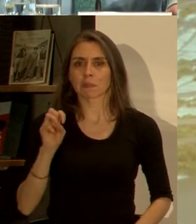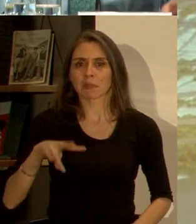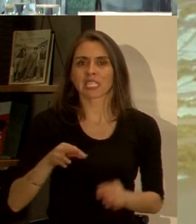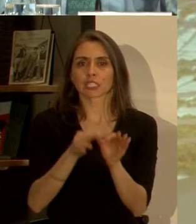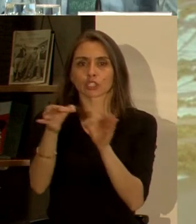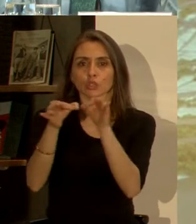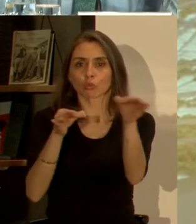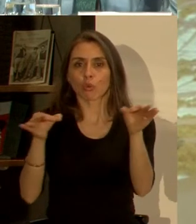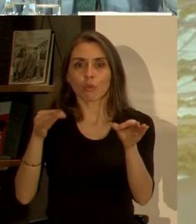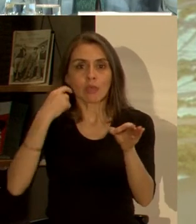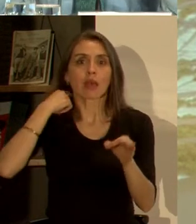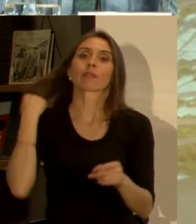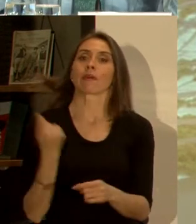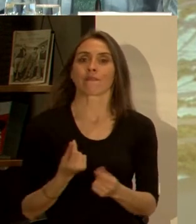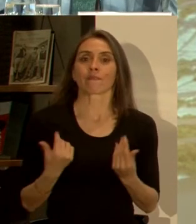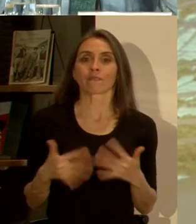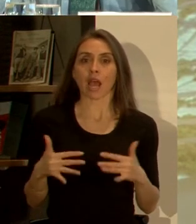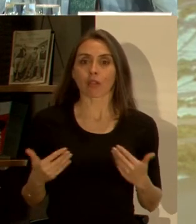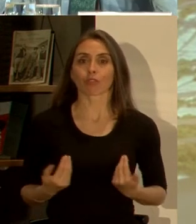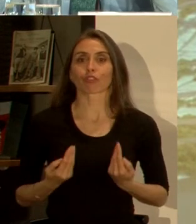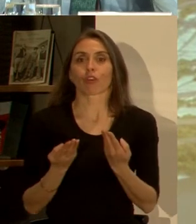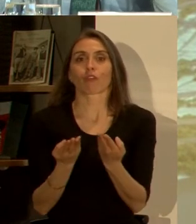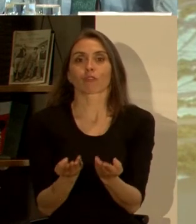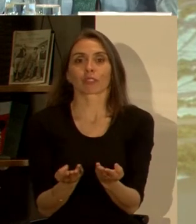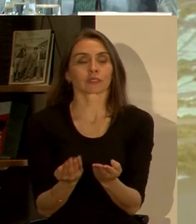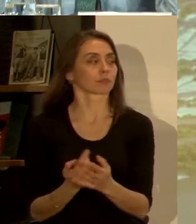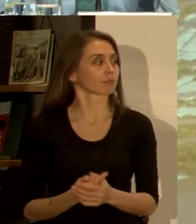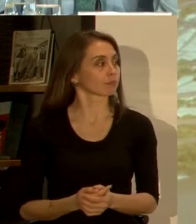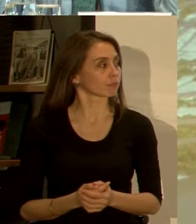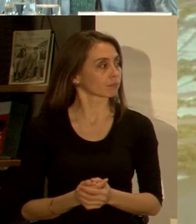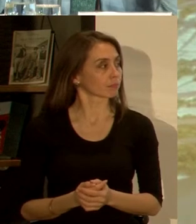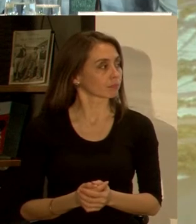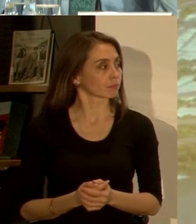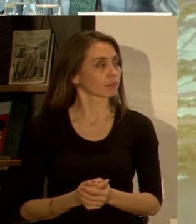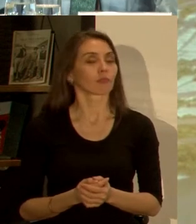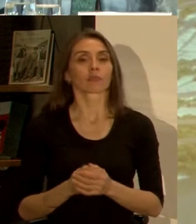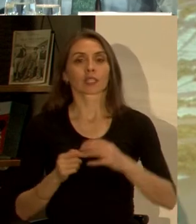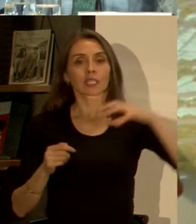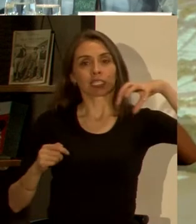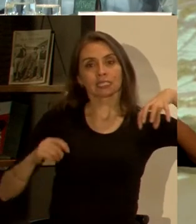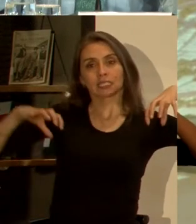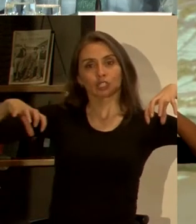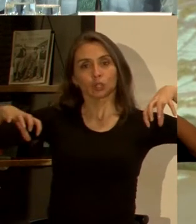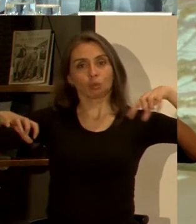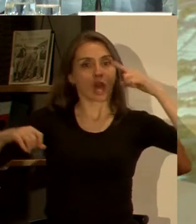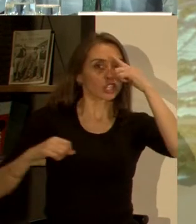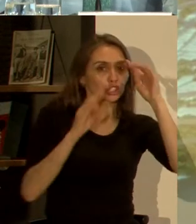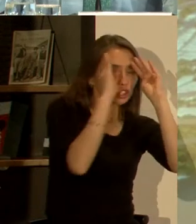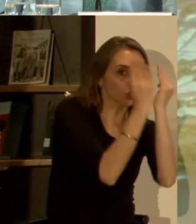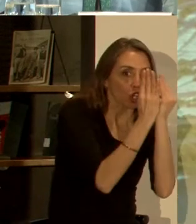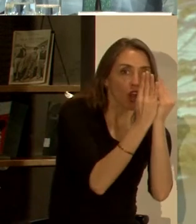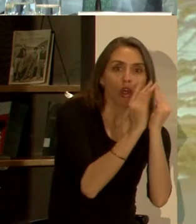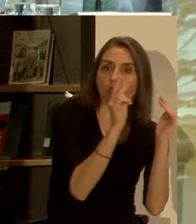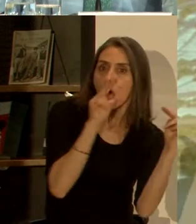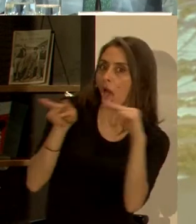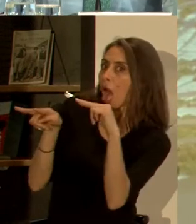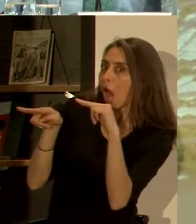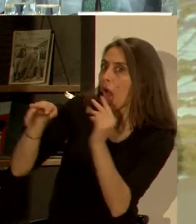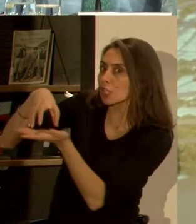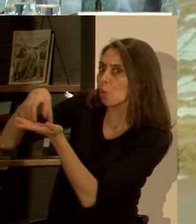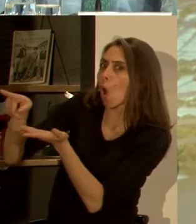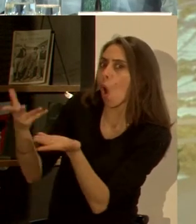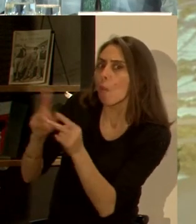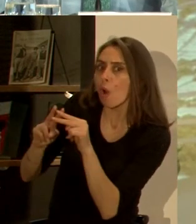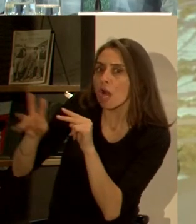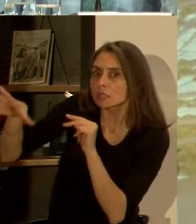ciudades. Y ese es uno de los valores que nosotros ofrecemos en el C40, que unas aprenden de otras. Entonces, Amsterdam se sienta,